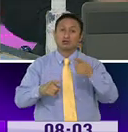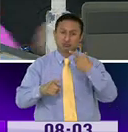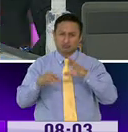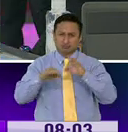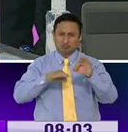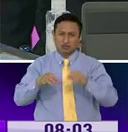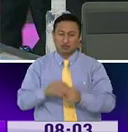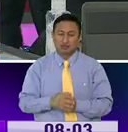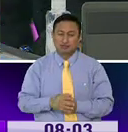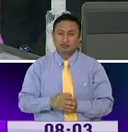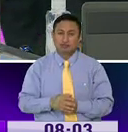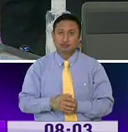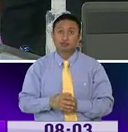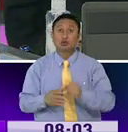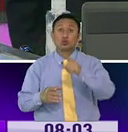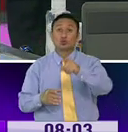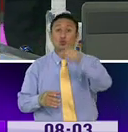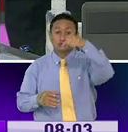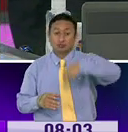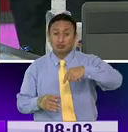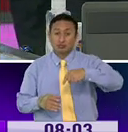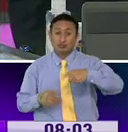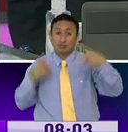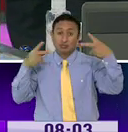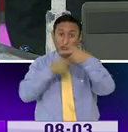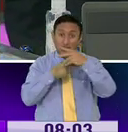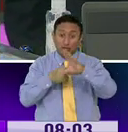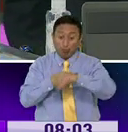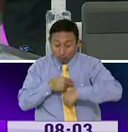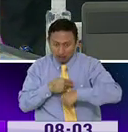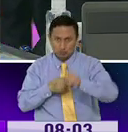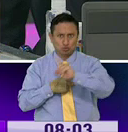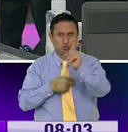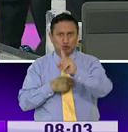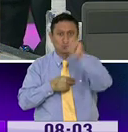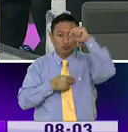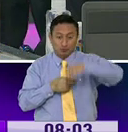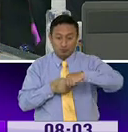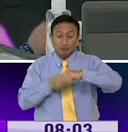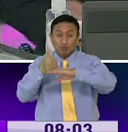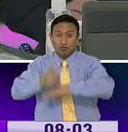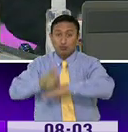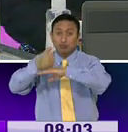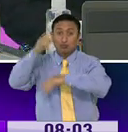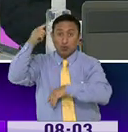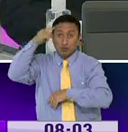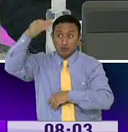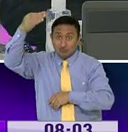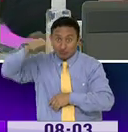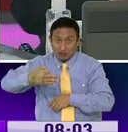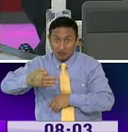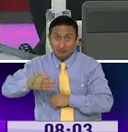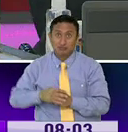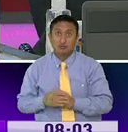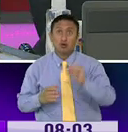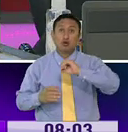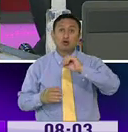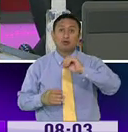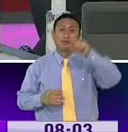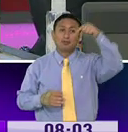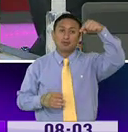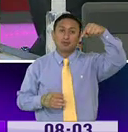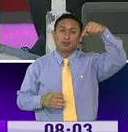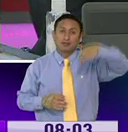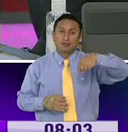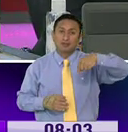por favor, es que no caigan en estos engaños de que se informen por fuentes oficiales, tanto del gobierno o por